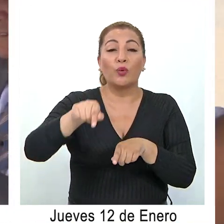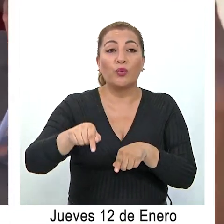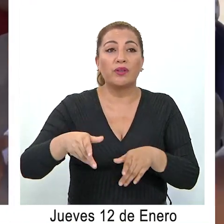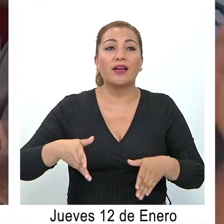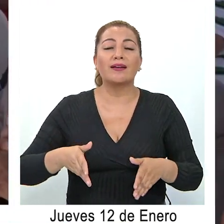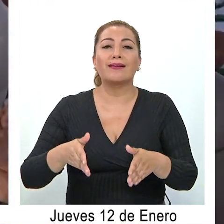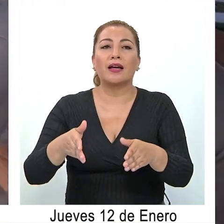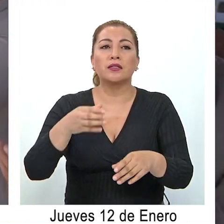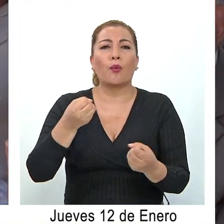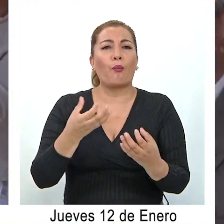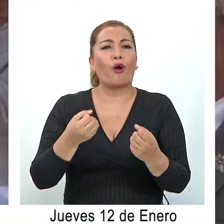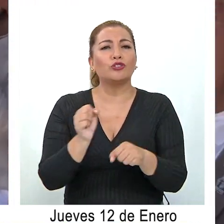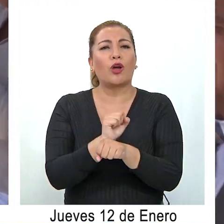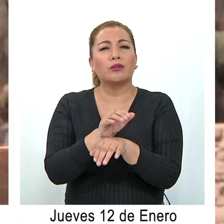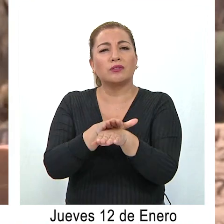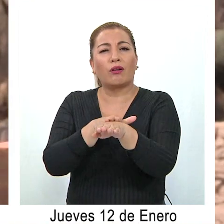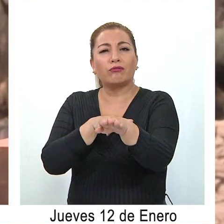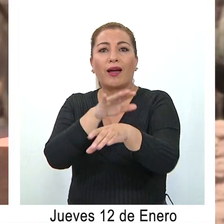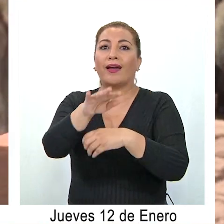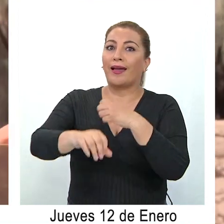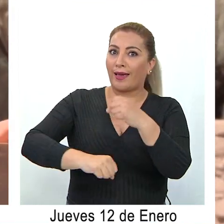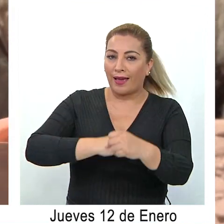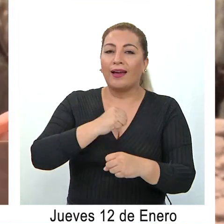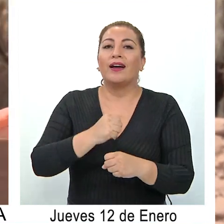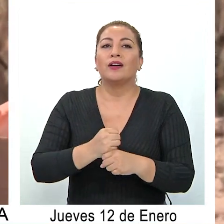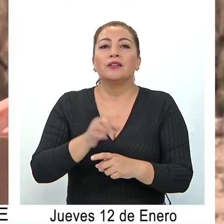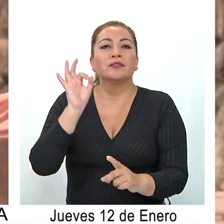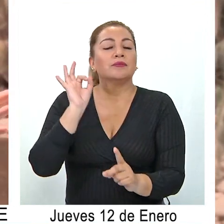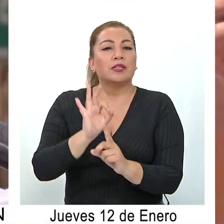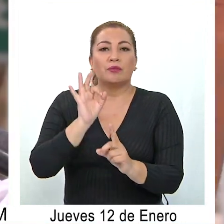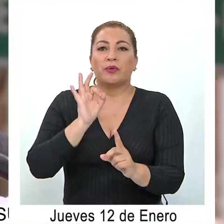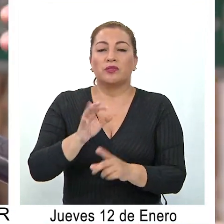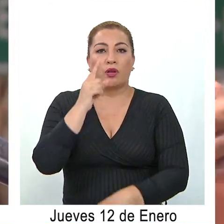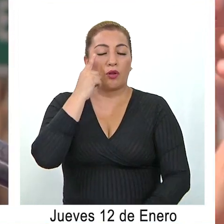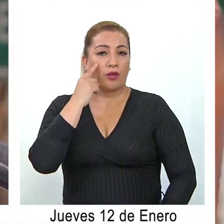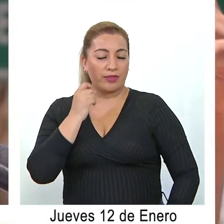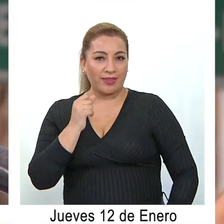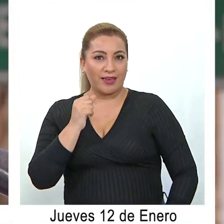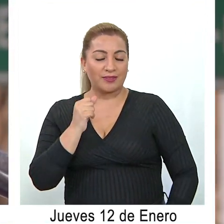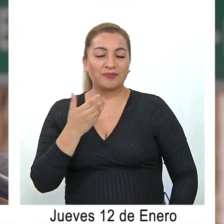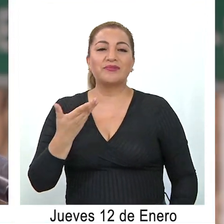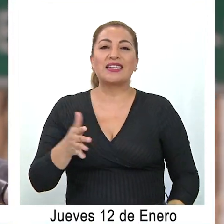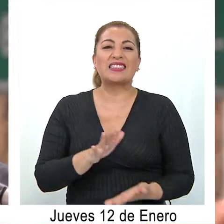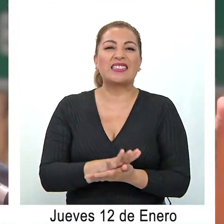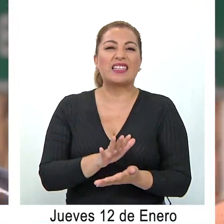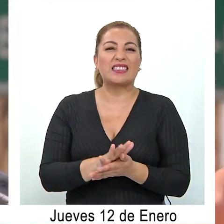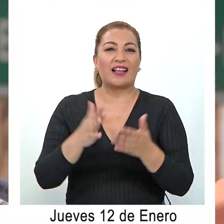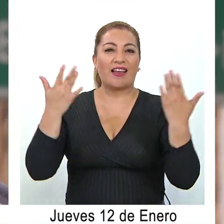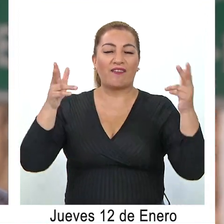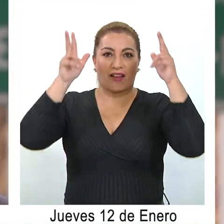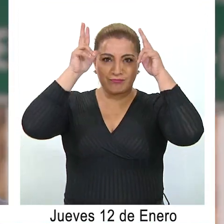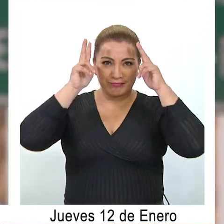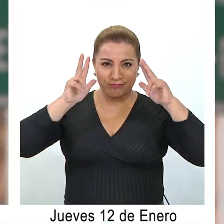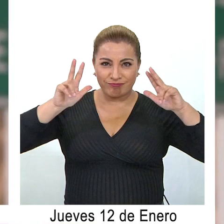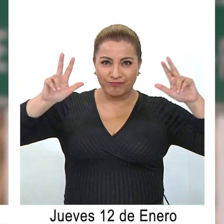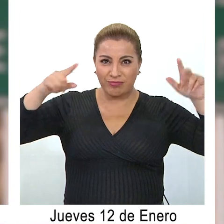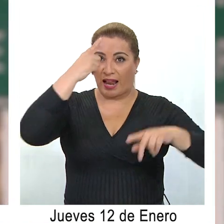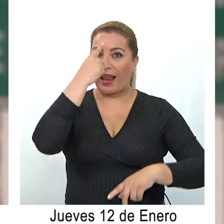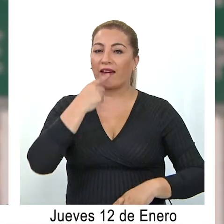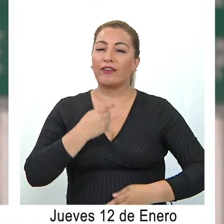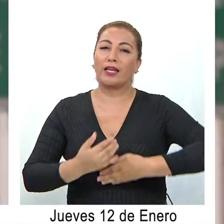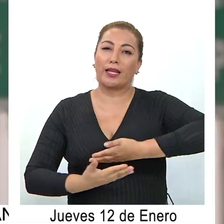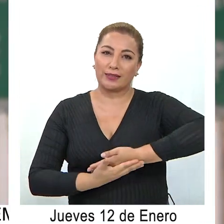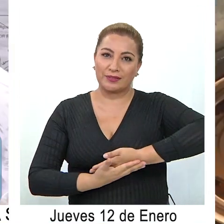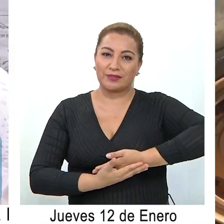por la que circulan miles de vehículos cada año, especialmente los días en que se celebra la fiesta de la Virgen del